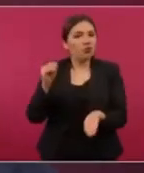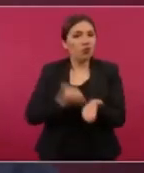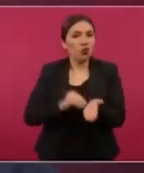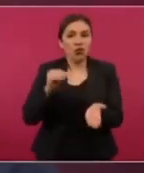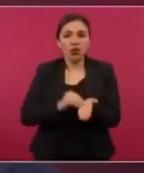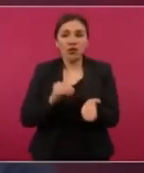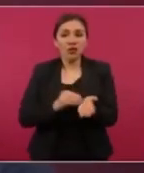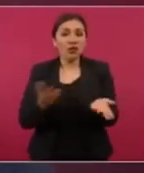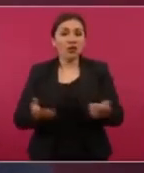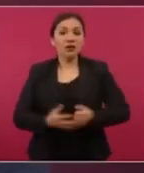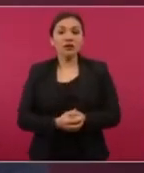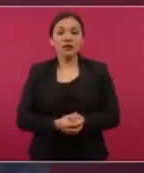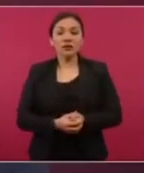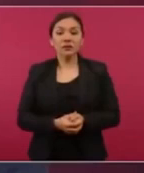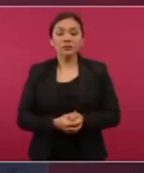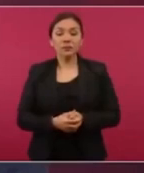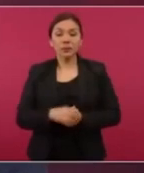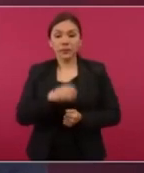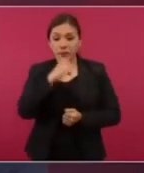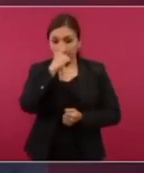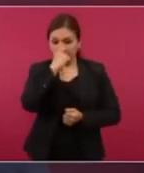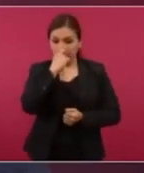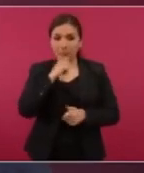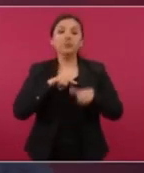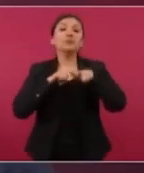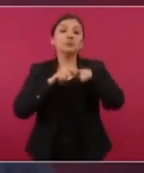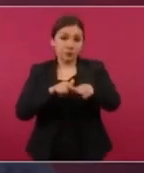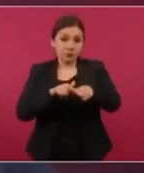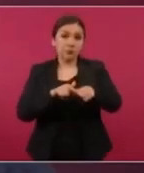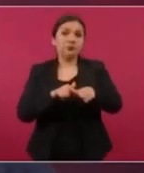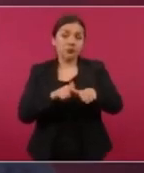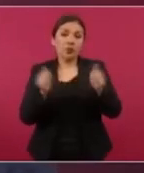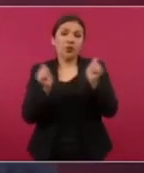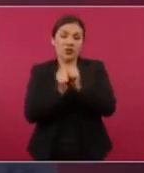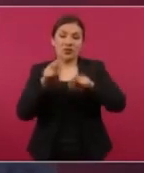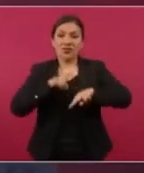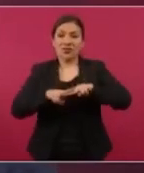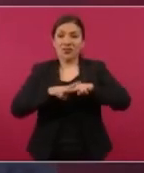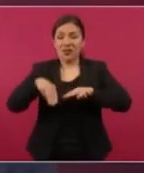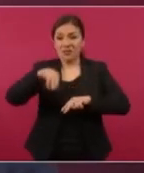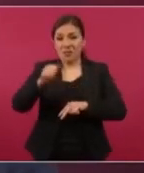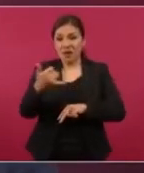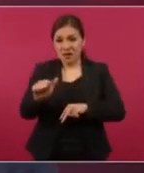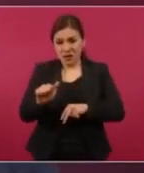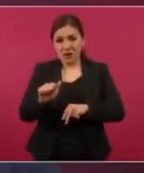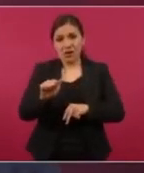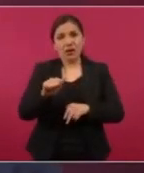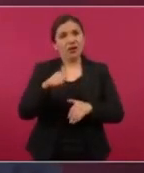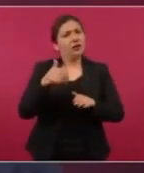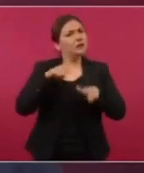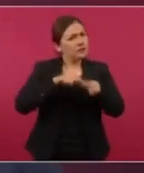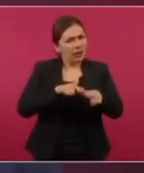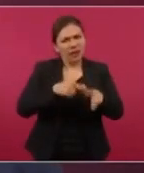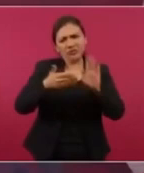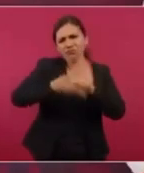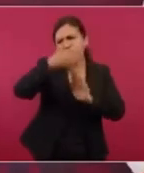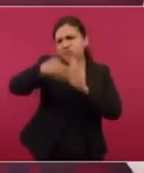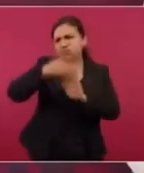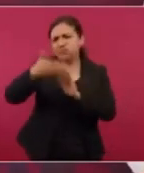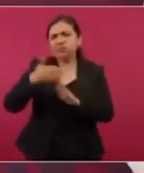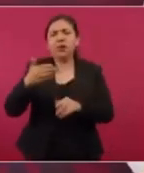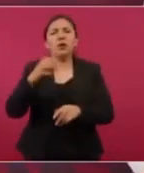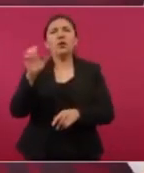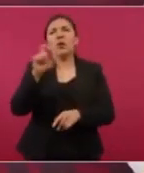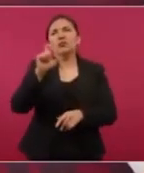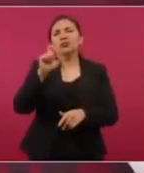vamos a continuar. El Tren Maya va a terminarse a finales de este